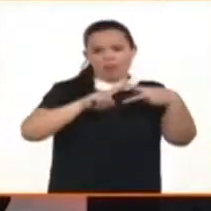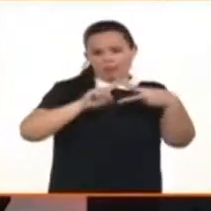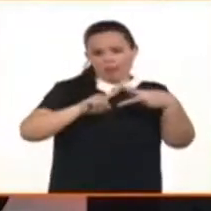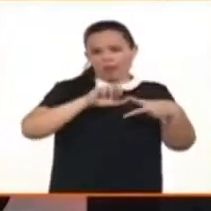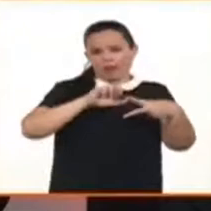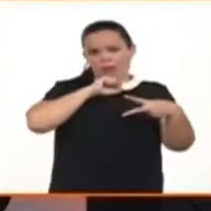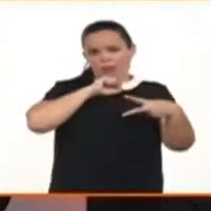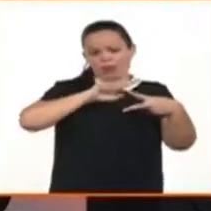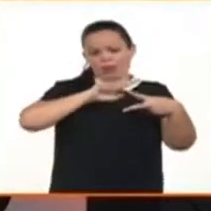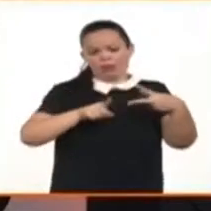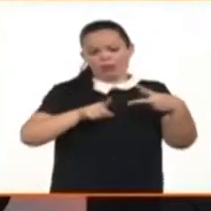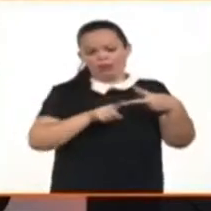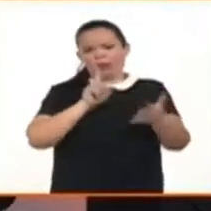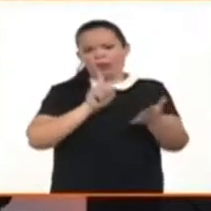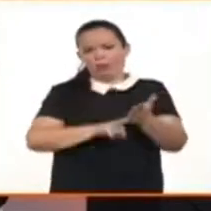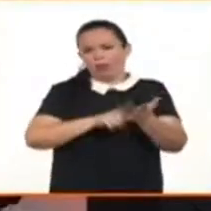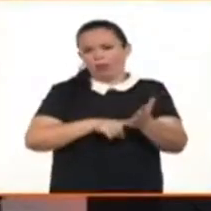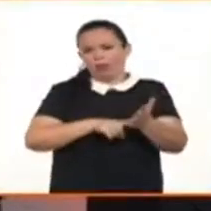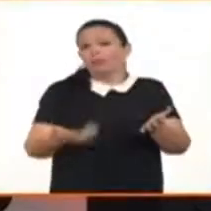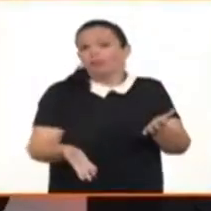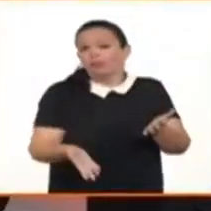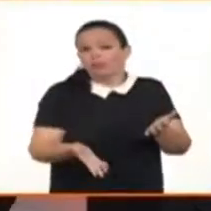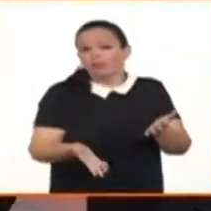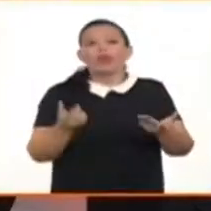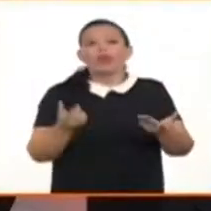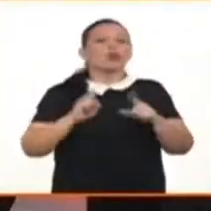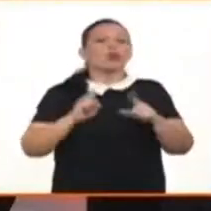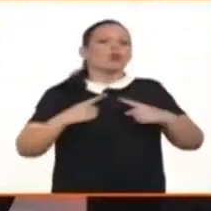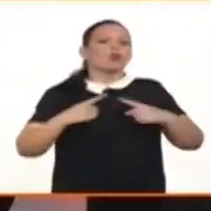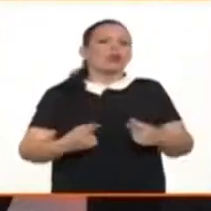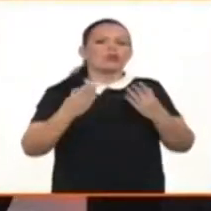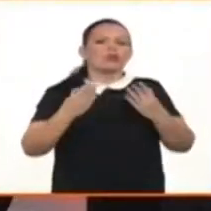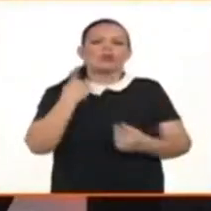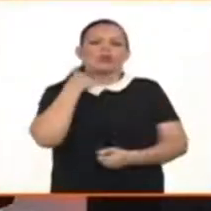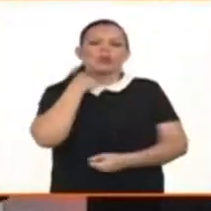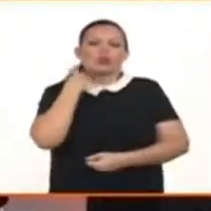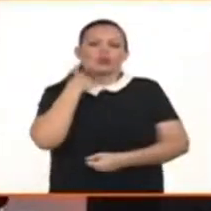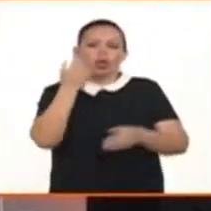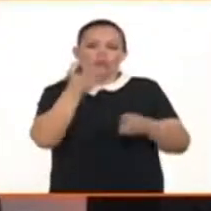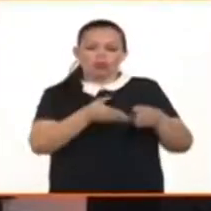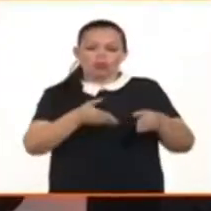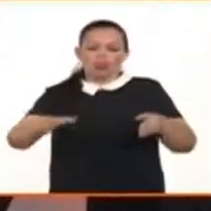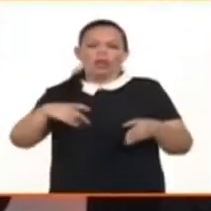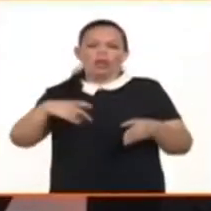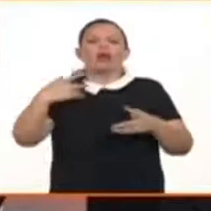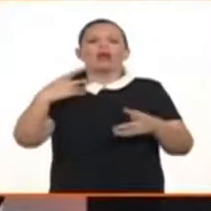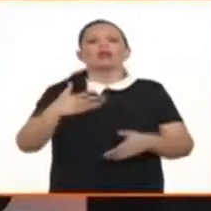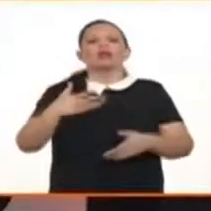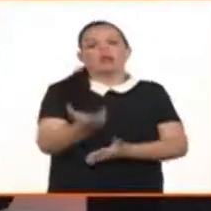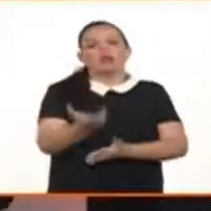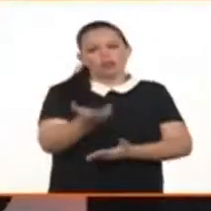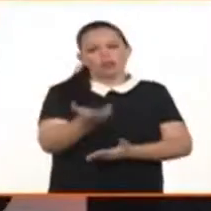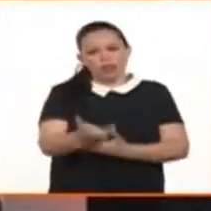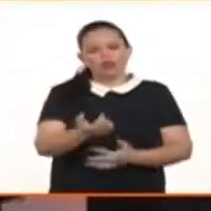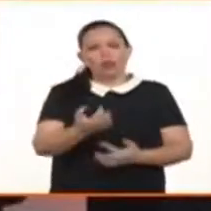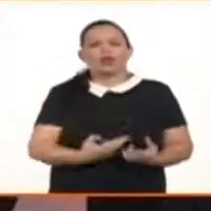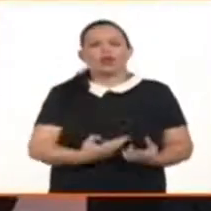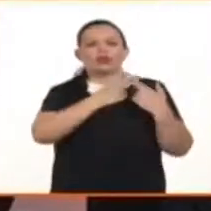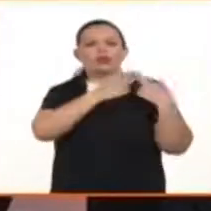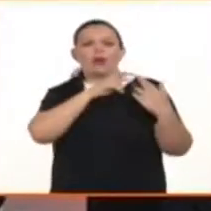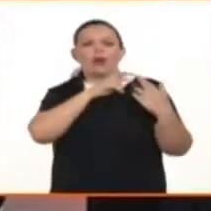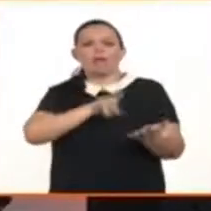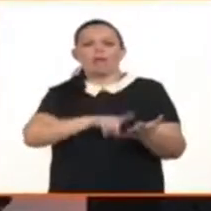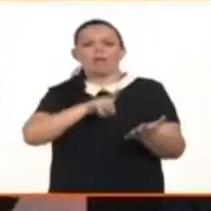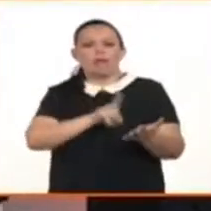tiempo en nuestro país trabajando por una responsabilidad paterna que implica una responsabilidad compartida,